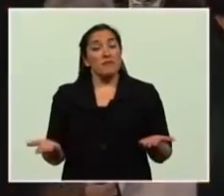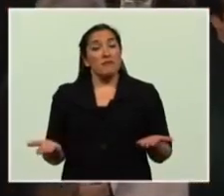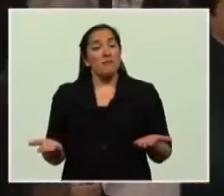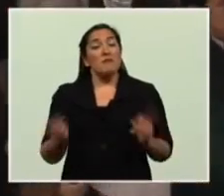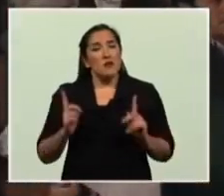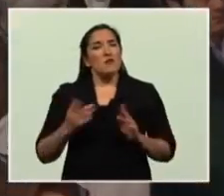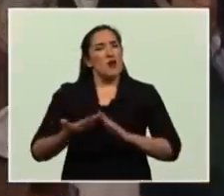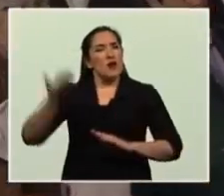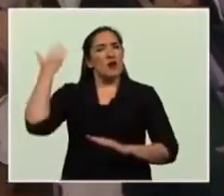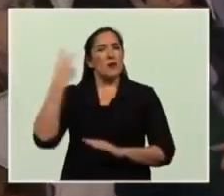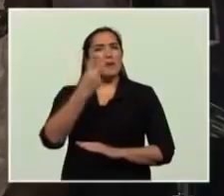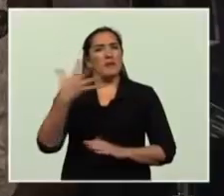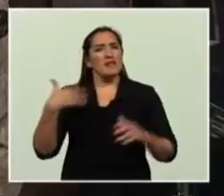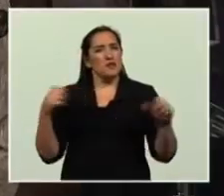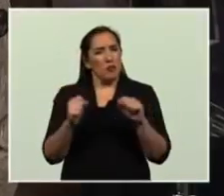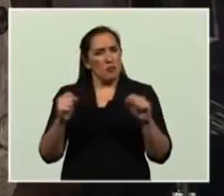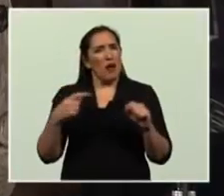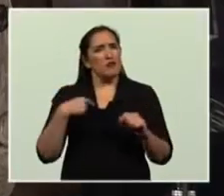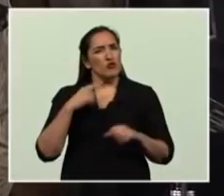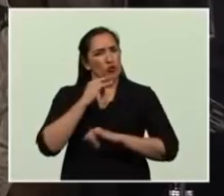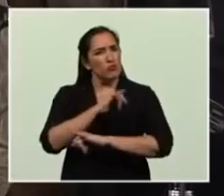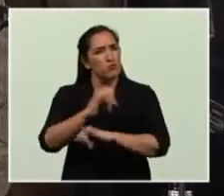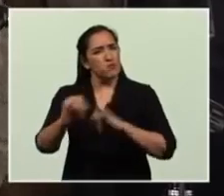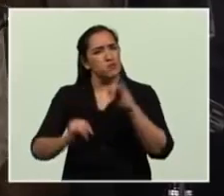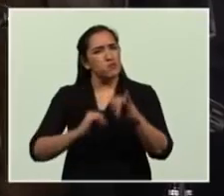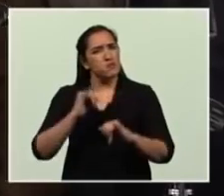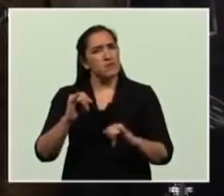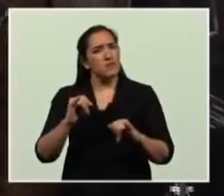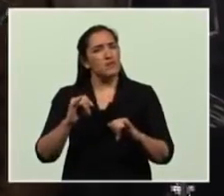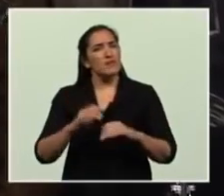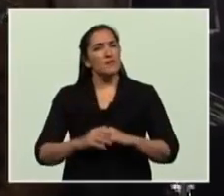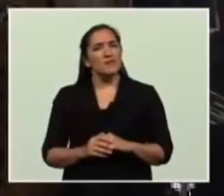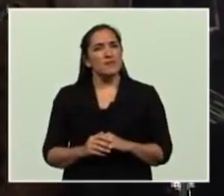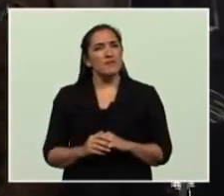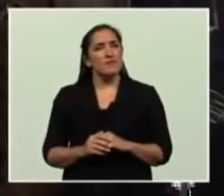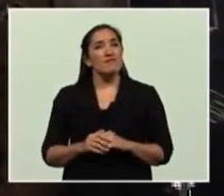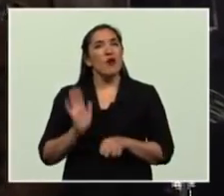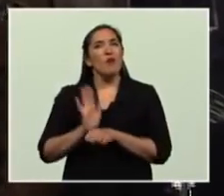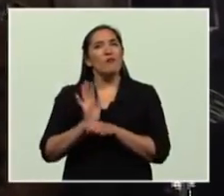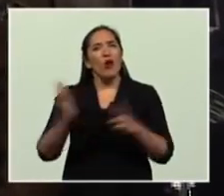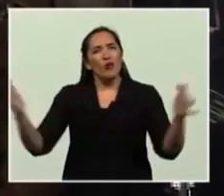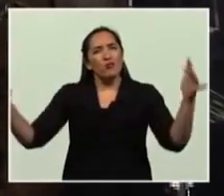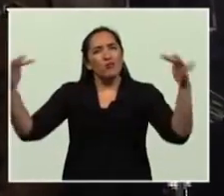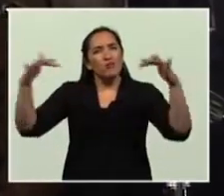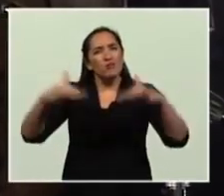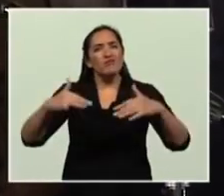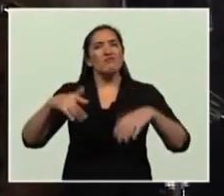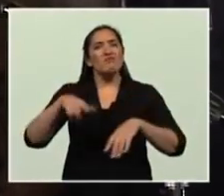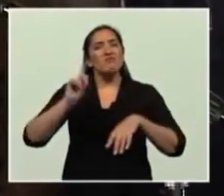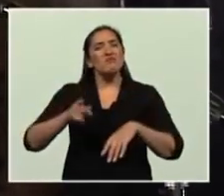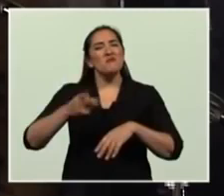tal cual lo manifesté el 25 de mayo, en esa suerte de cabildo abierto que tuvimos